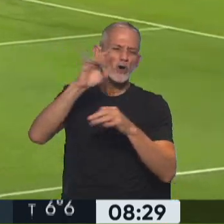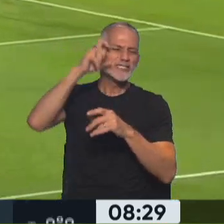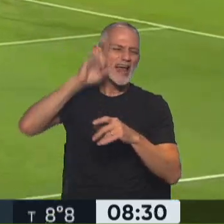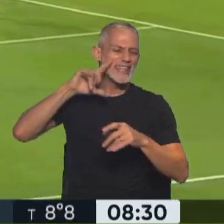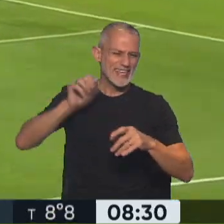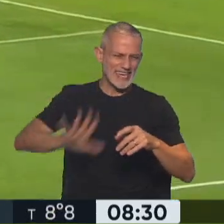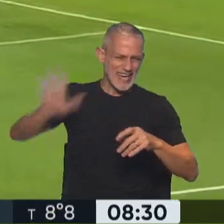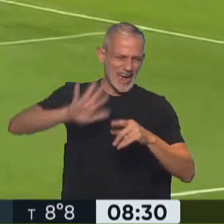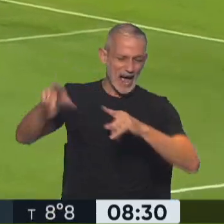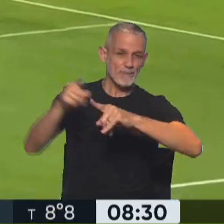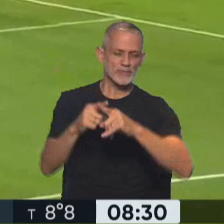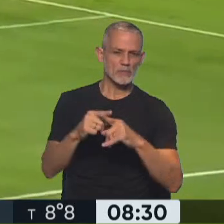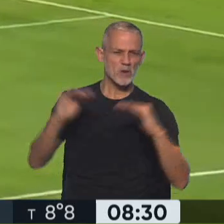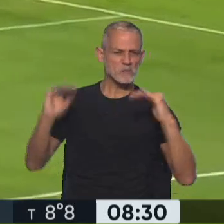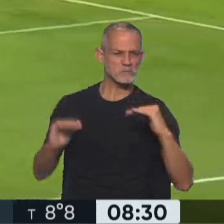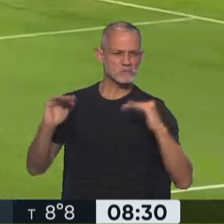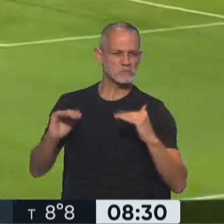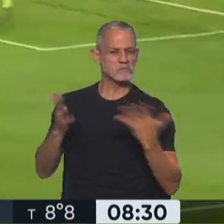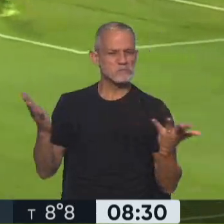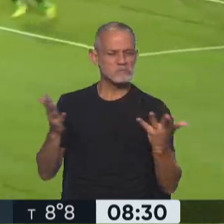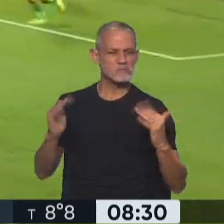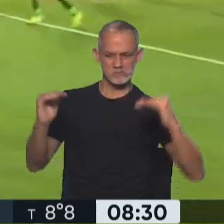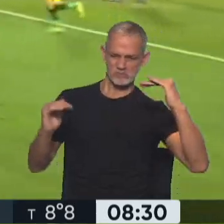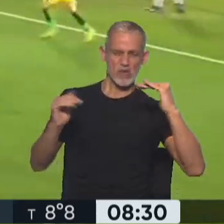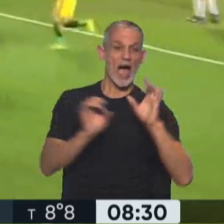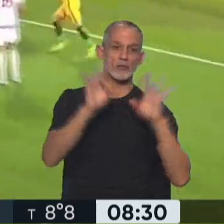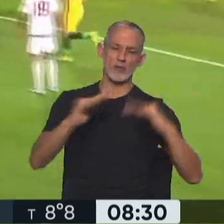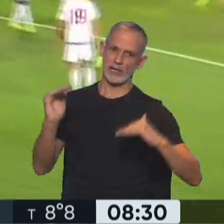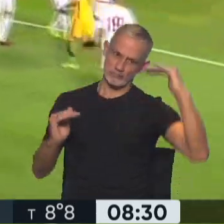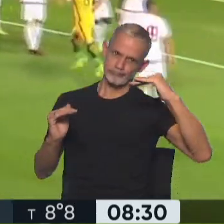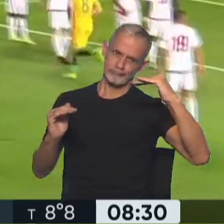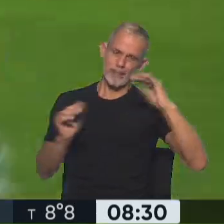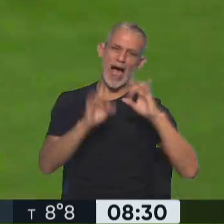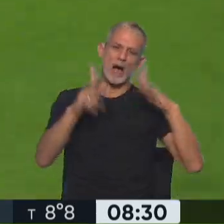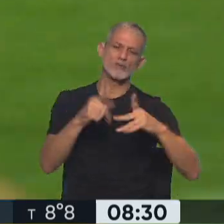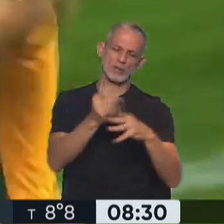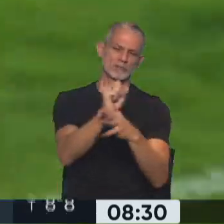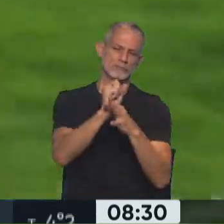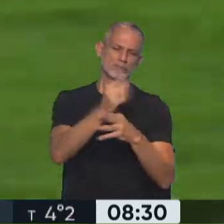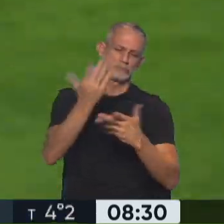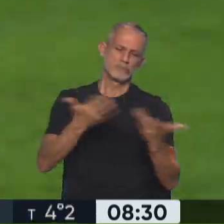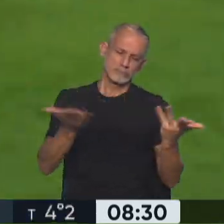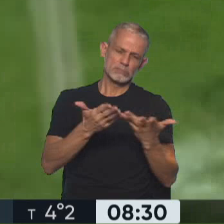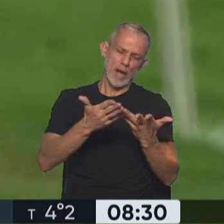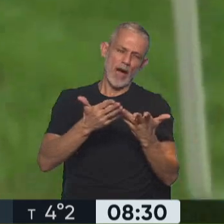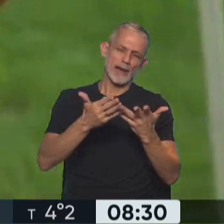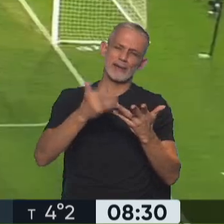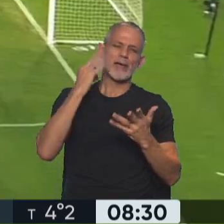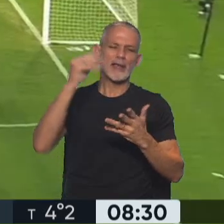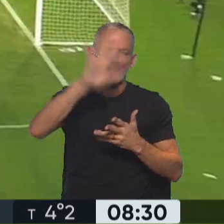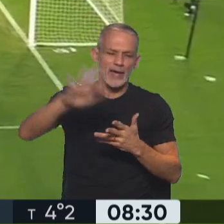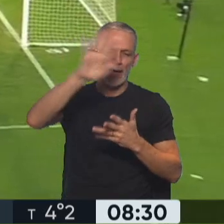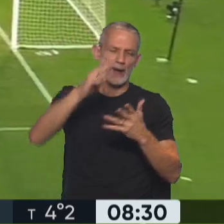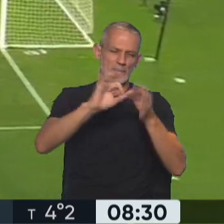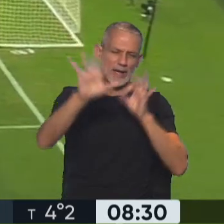categoría de los rivales es muy inferior a lo que presenta Australia, porque Australia tiene futbolistas en la Premier y demás, bueno, ha